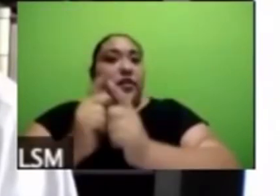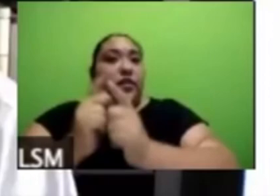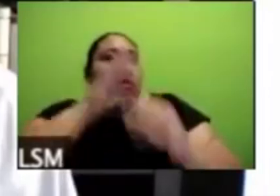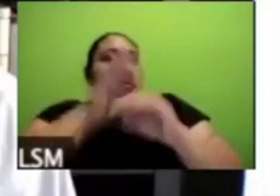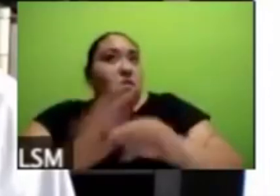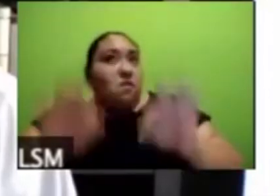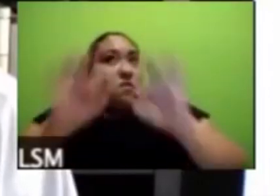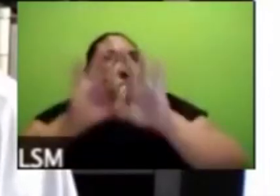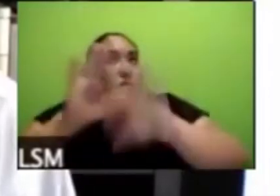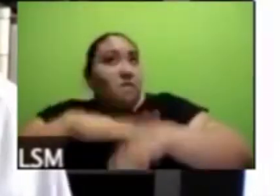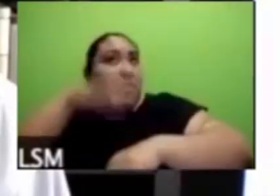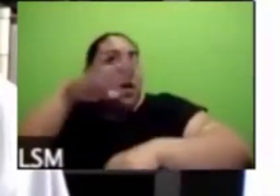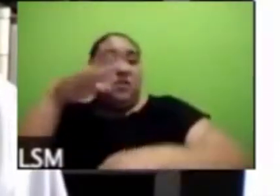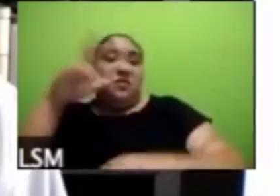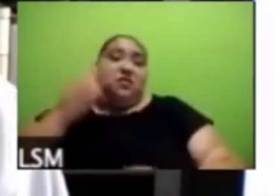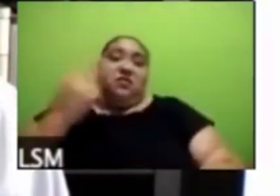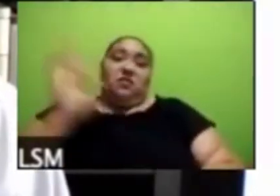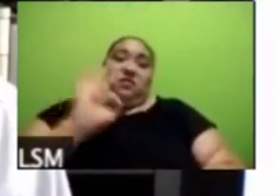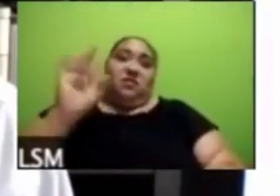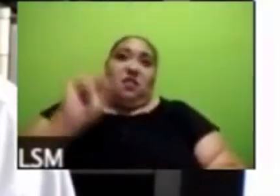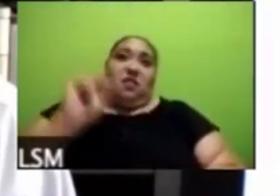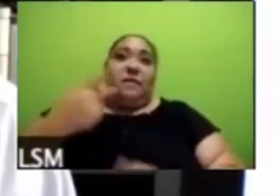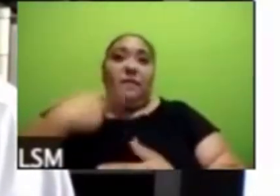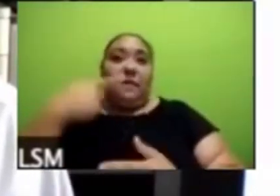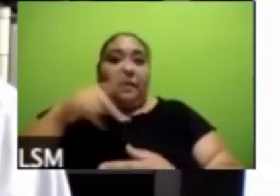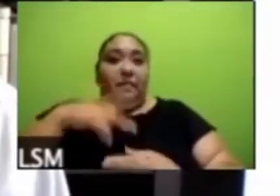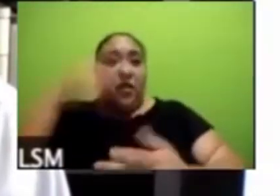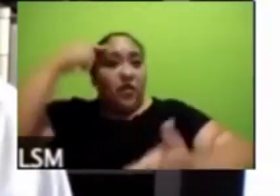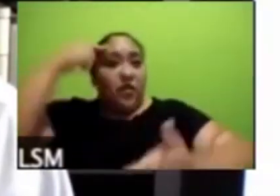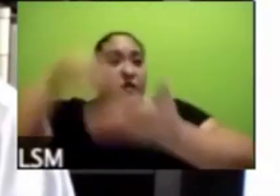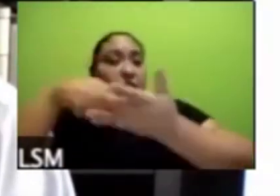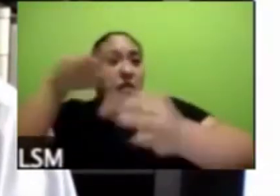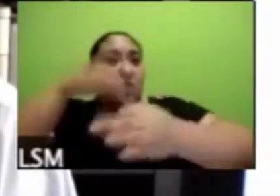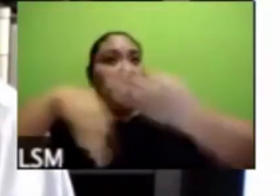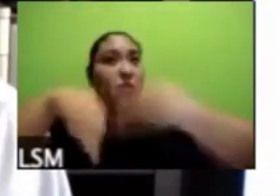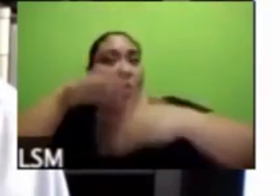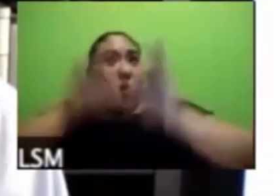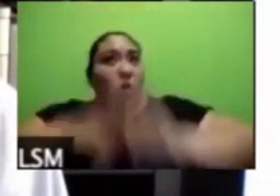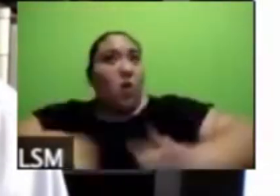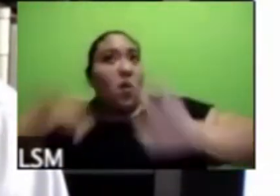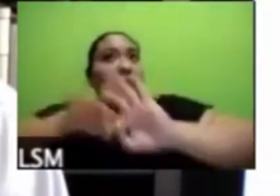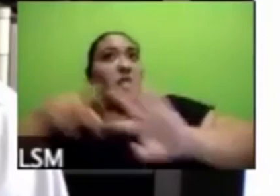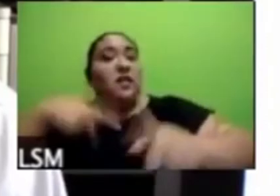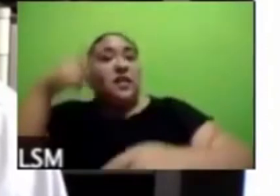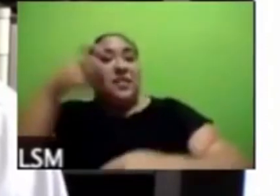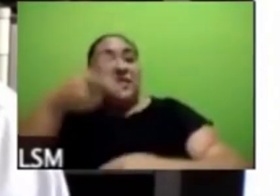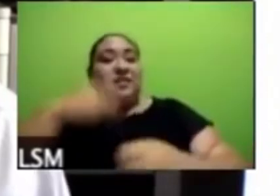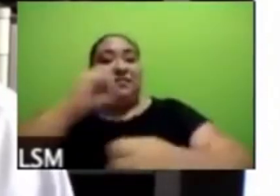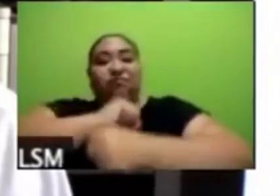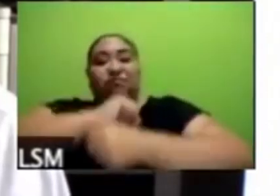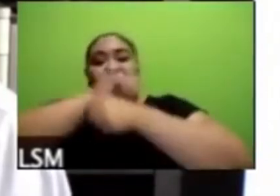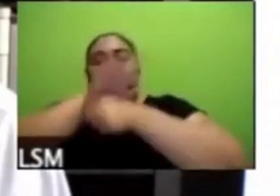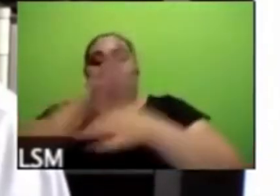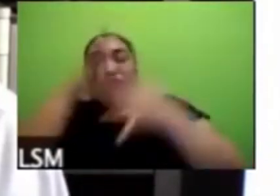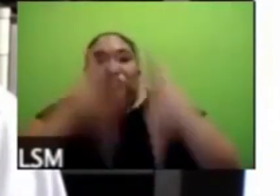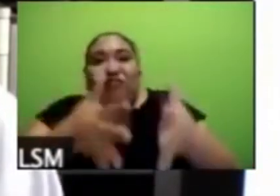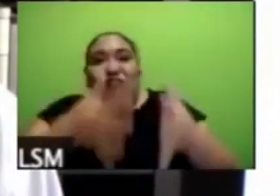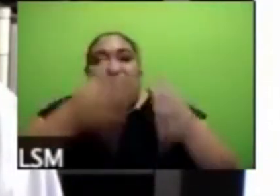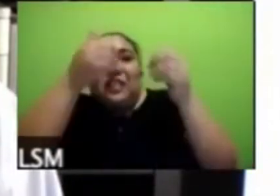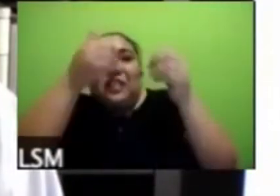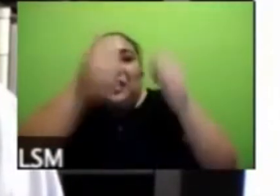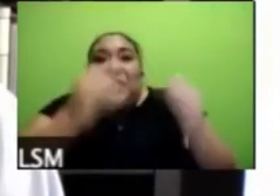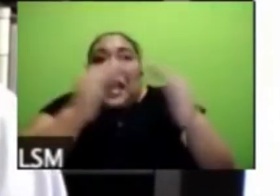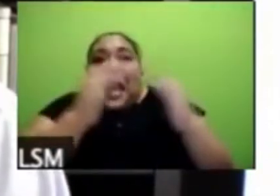parece que lo que resulta de esta pandemia es que precisamente vamos a tener que revalorar desde las distintas